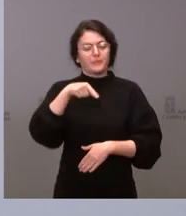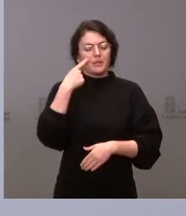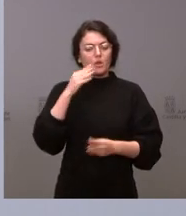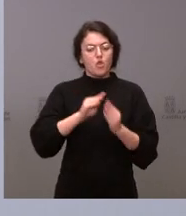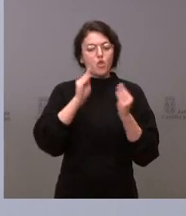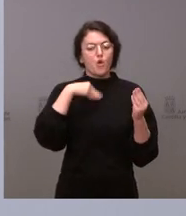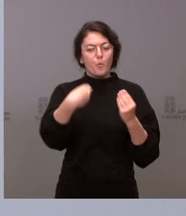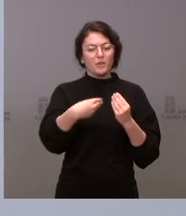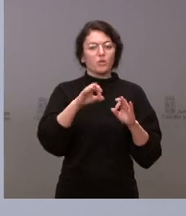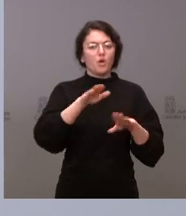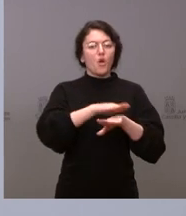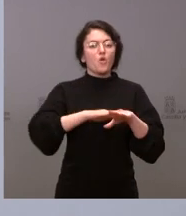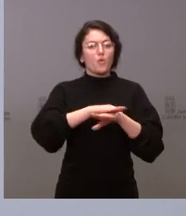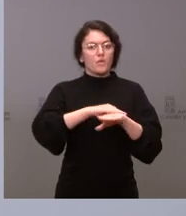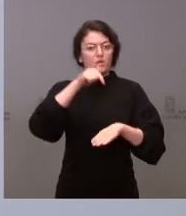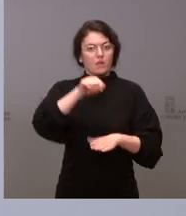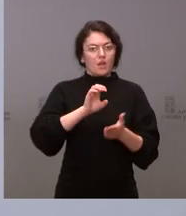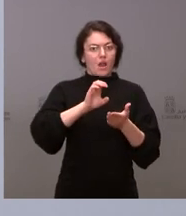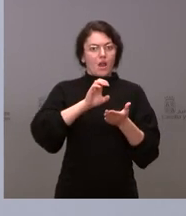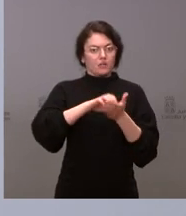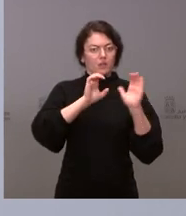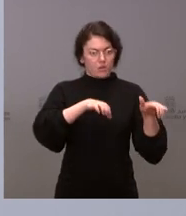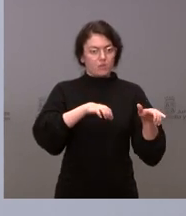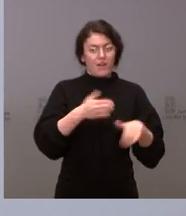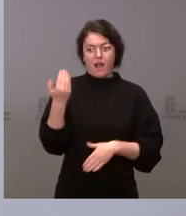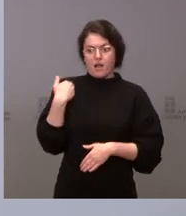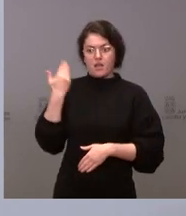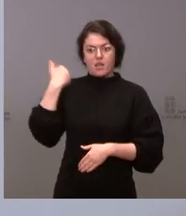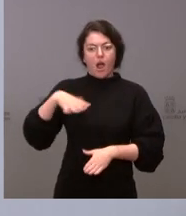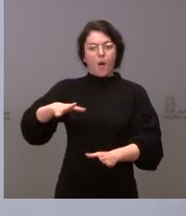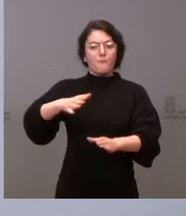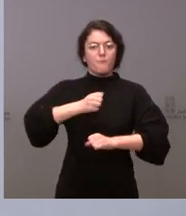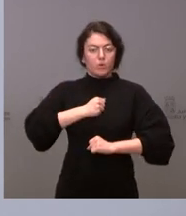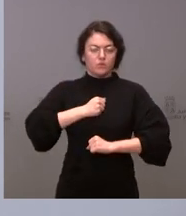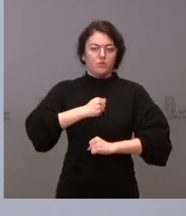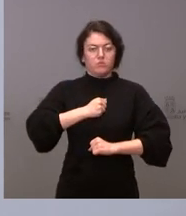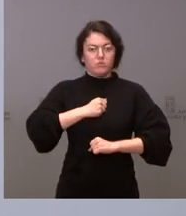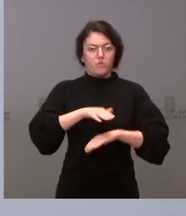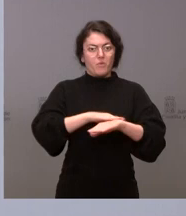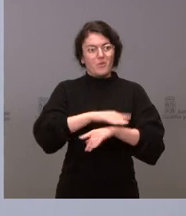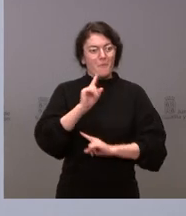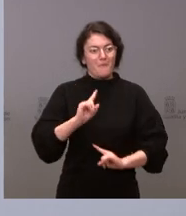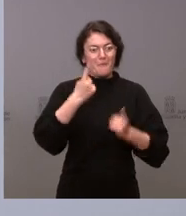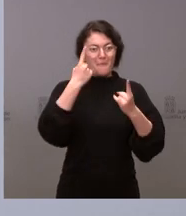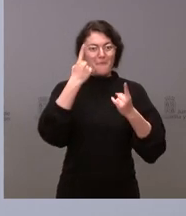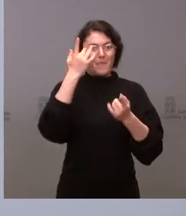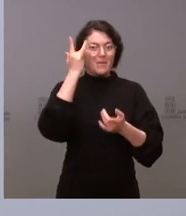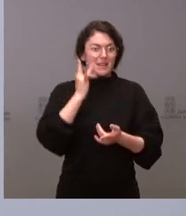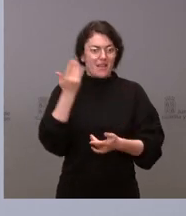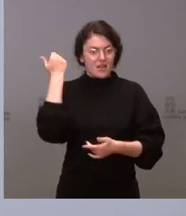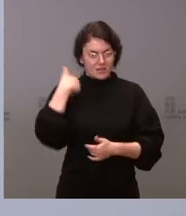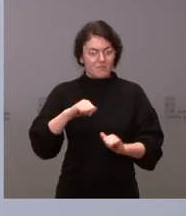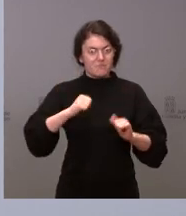Ayer tomó posesión un Gobierno, el primer día hemos tenido un Consejo de Gobierno, hemos adoptado